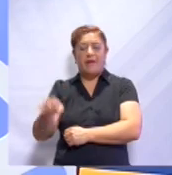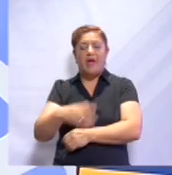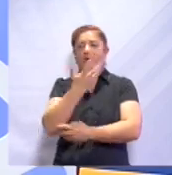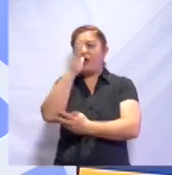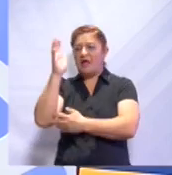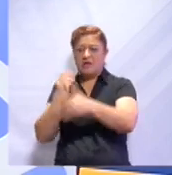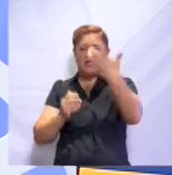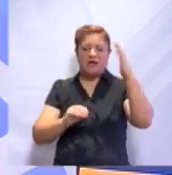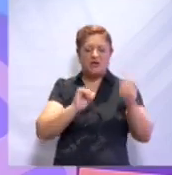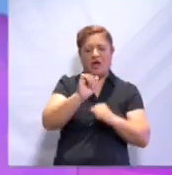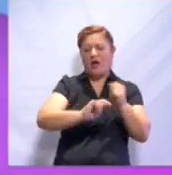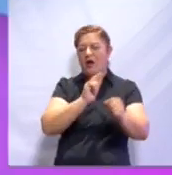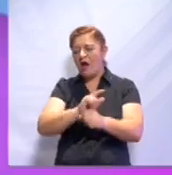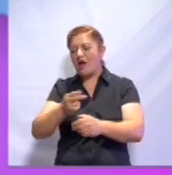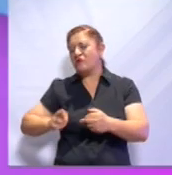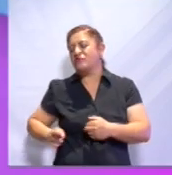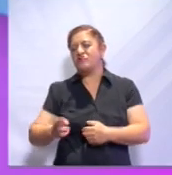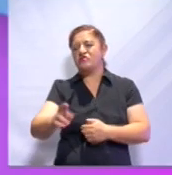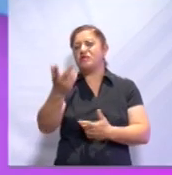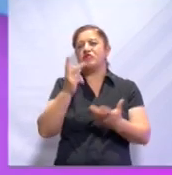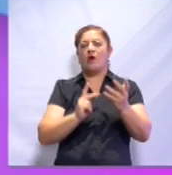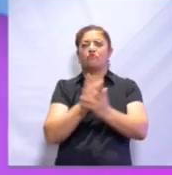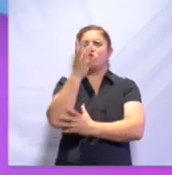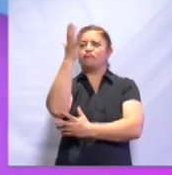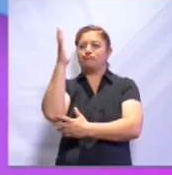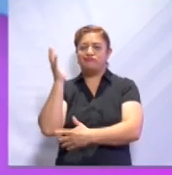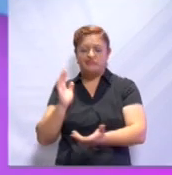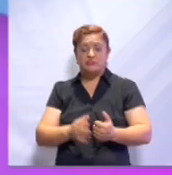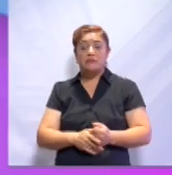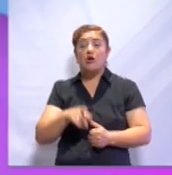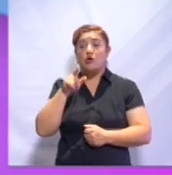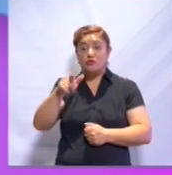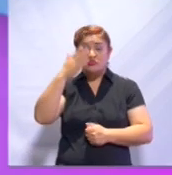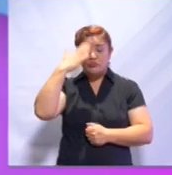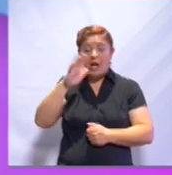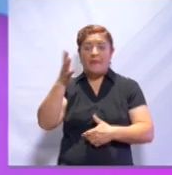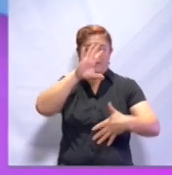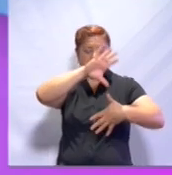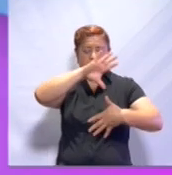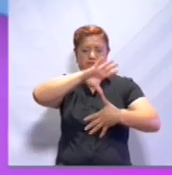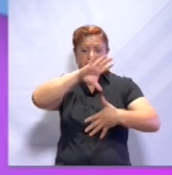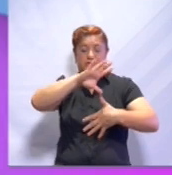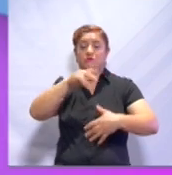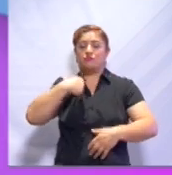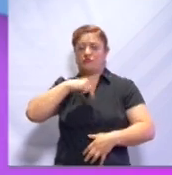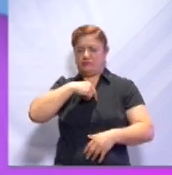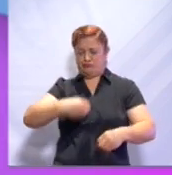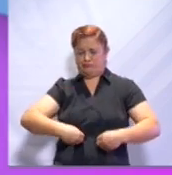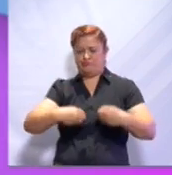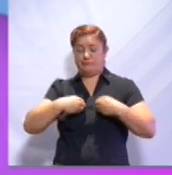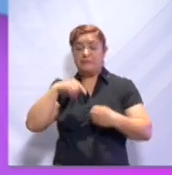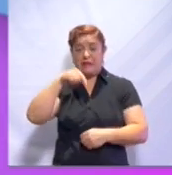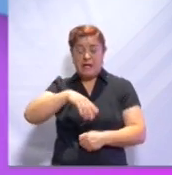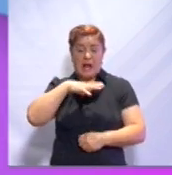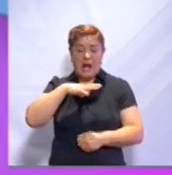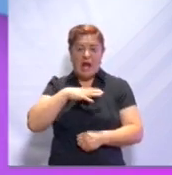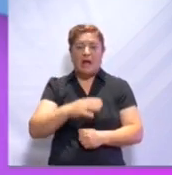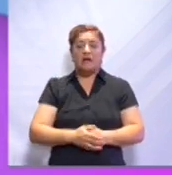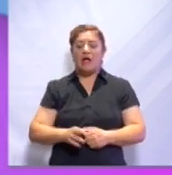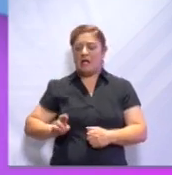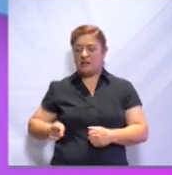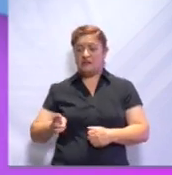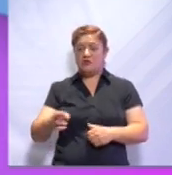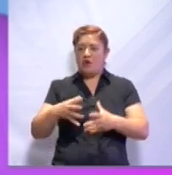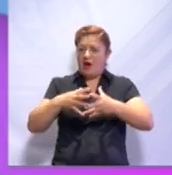la fauna, los ríos. No sé si ustedes sepan, pero el continente americano, que es en el que vivimos, alberga al río